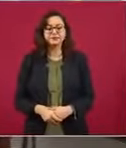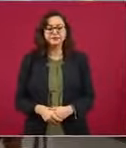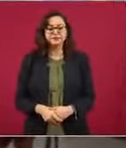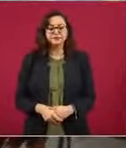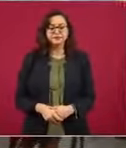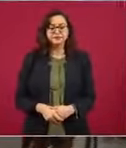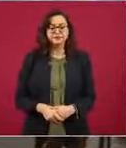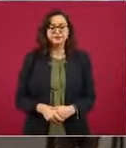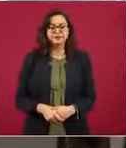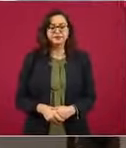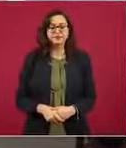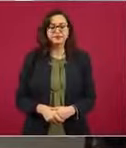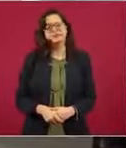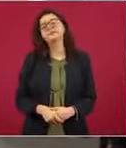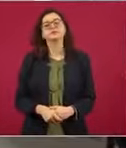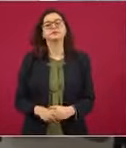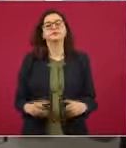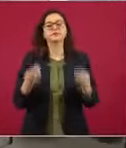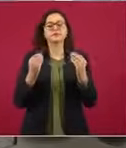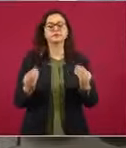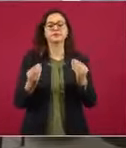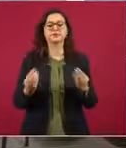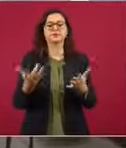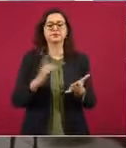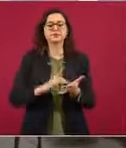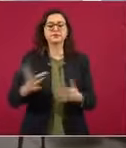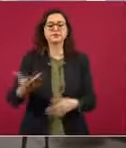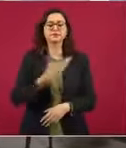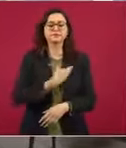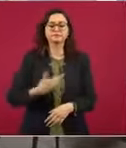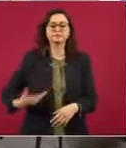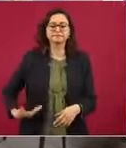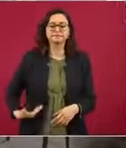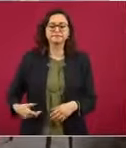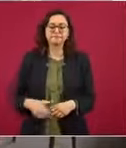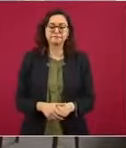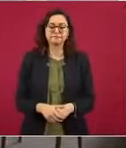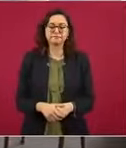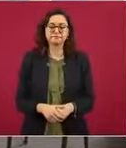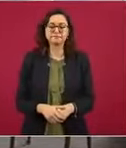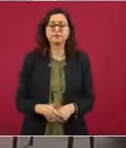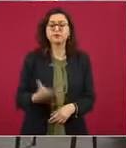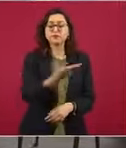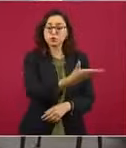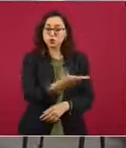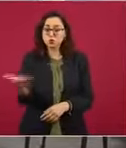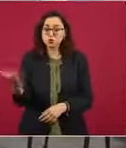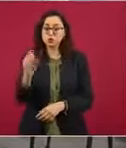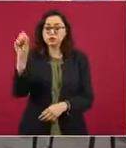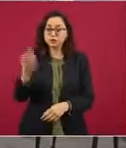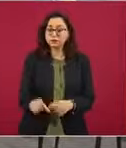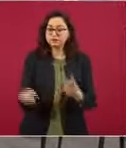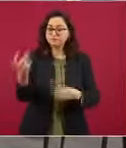Muchas gracias, Presidente. Agradecer que nos acompañen el día de hoy